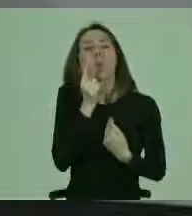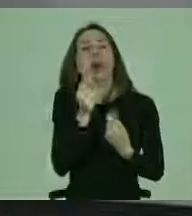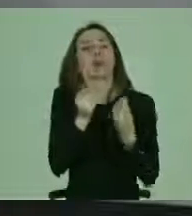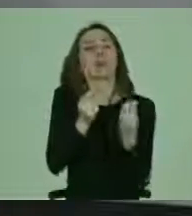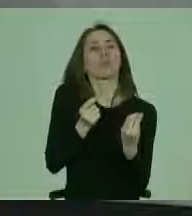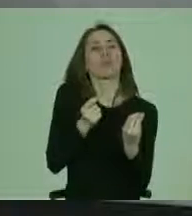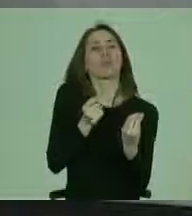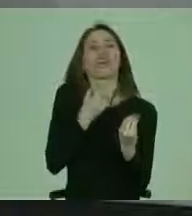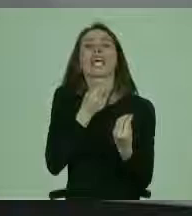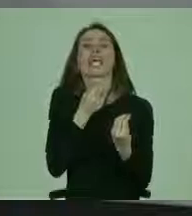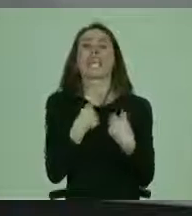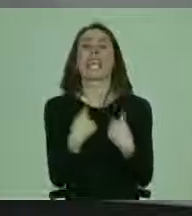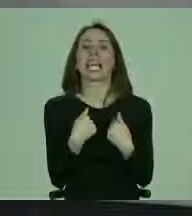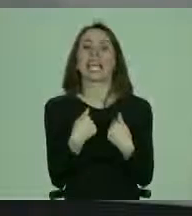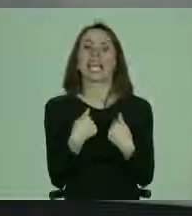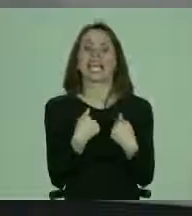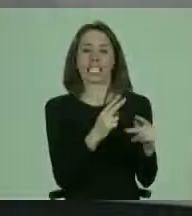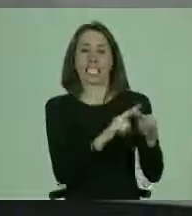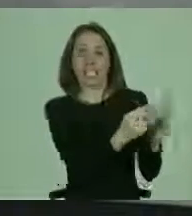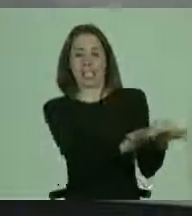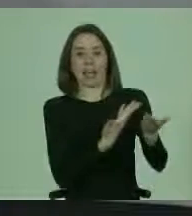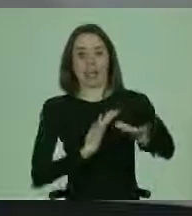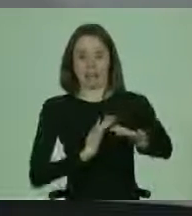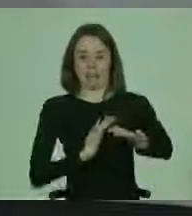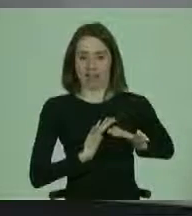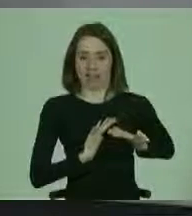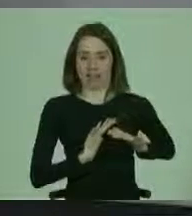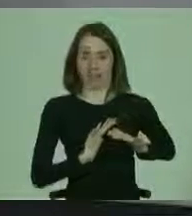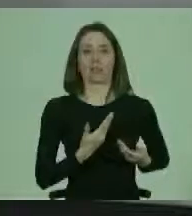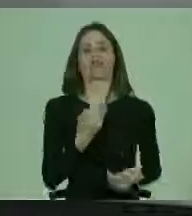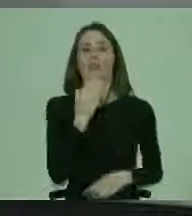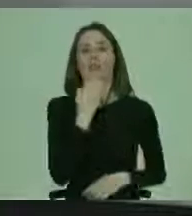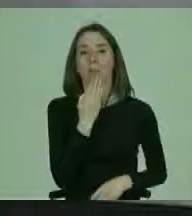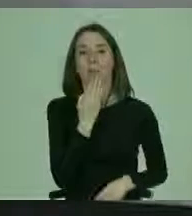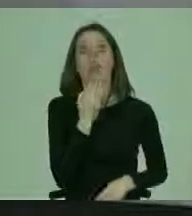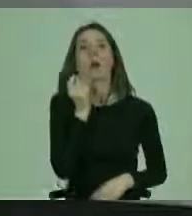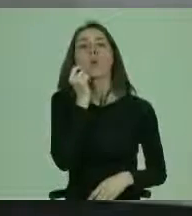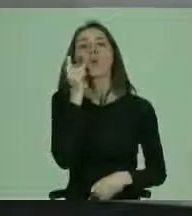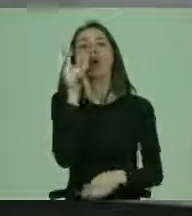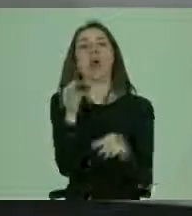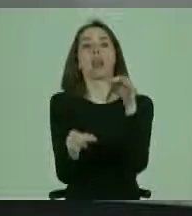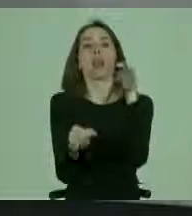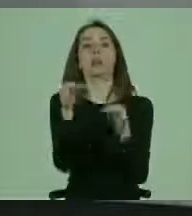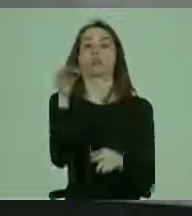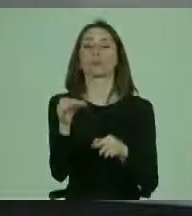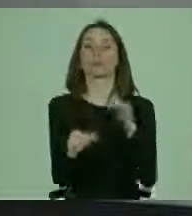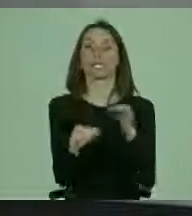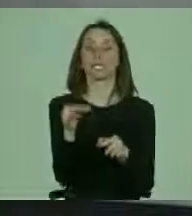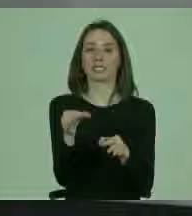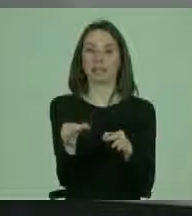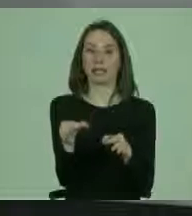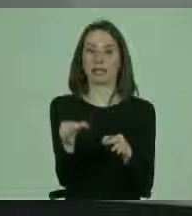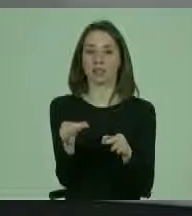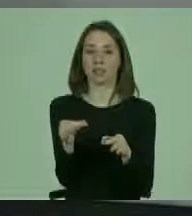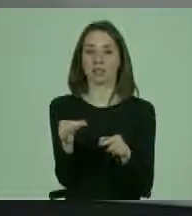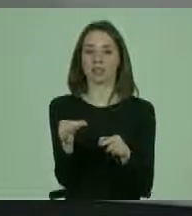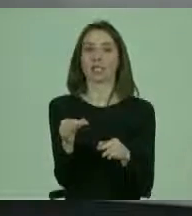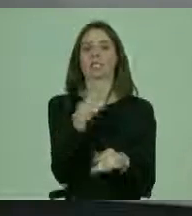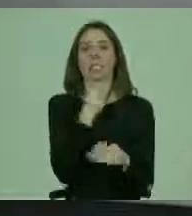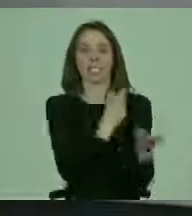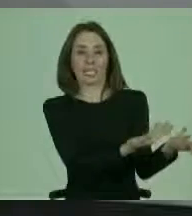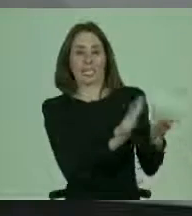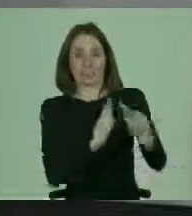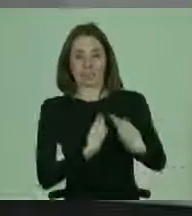desea se le aplique. Y también, cuál es la justicia que le